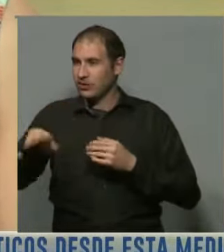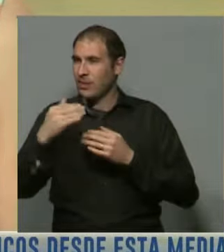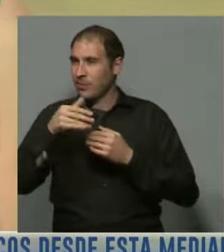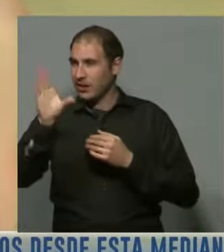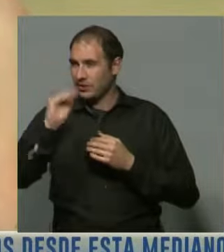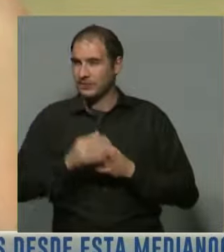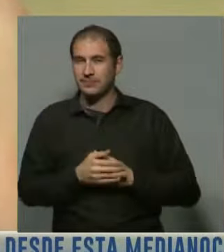hasta luego.